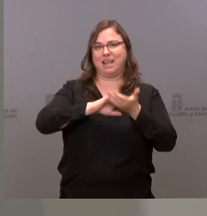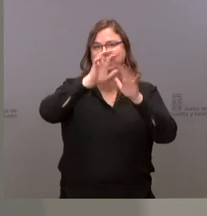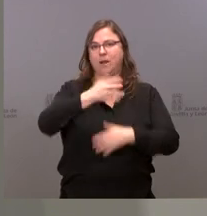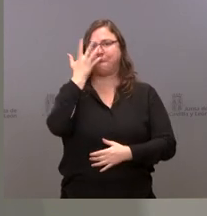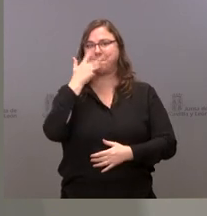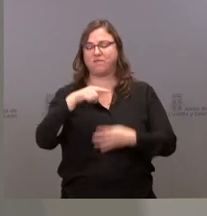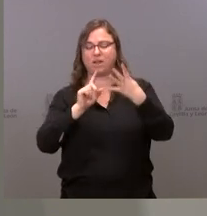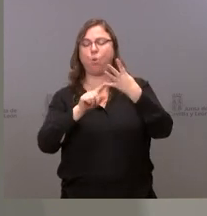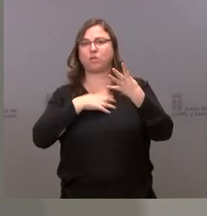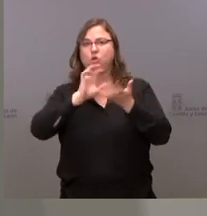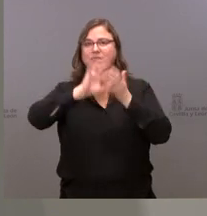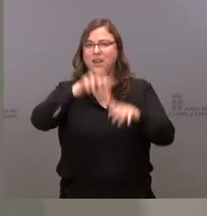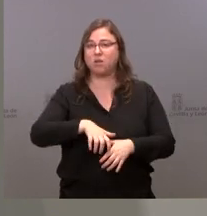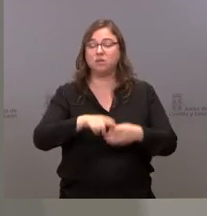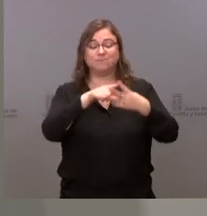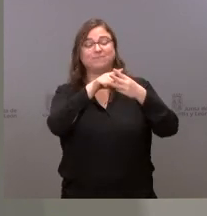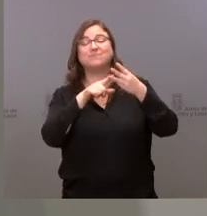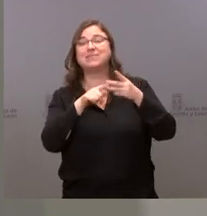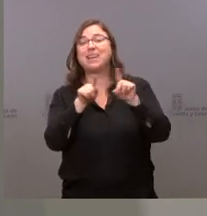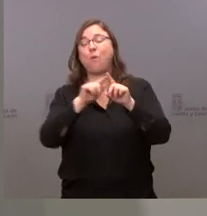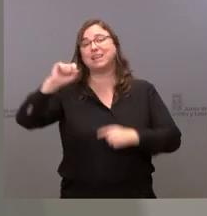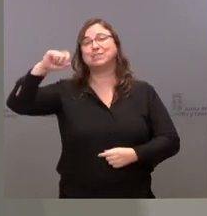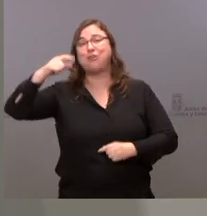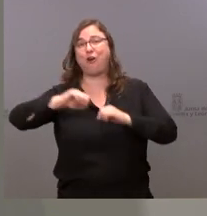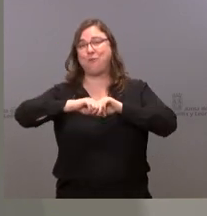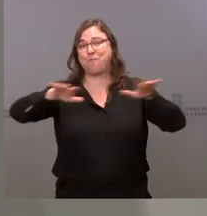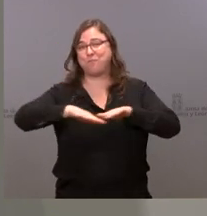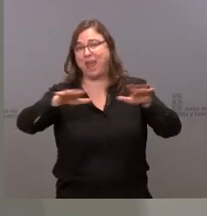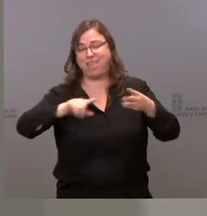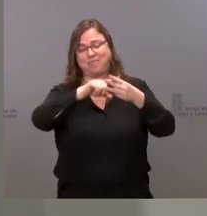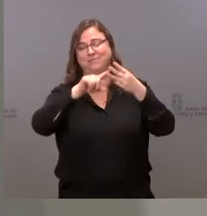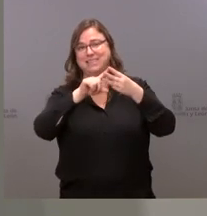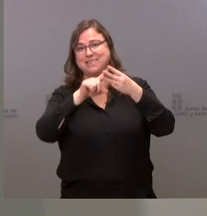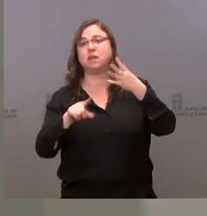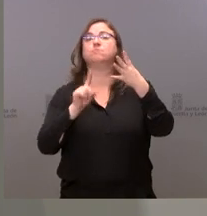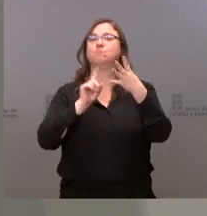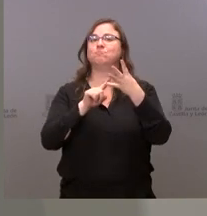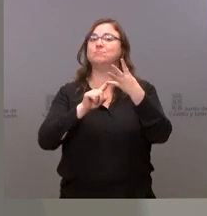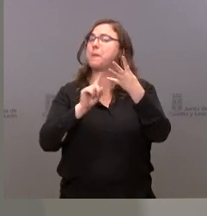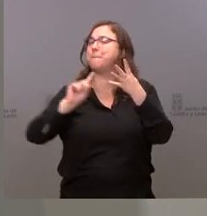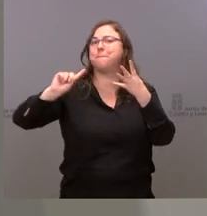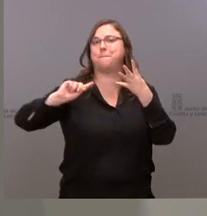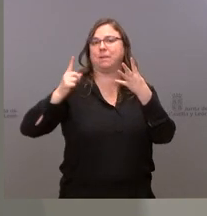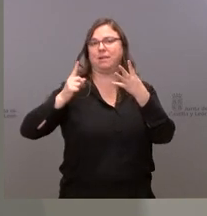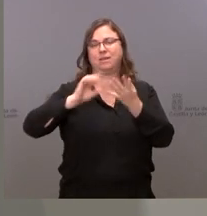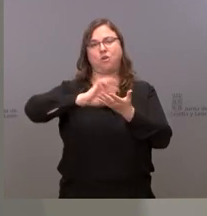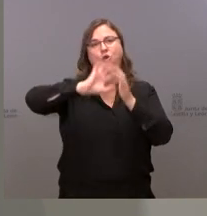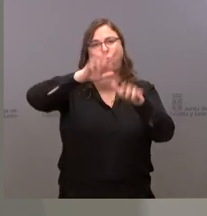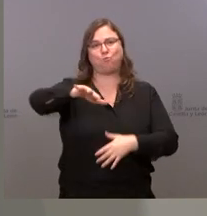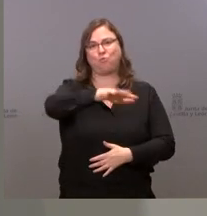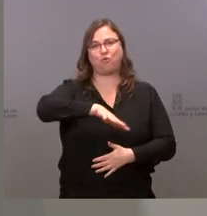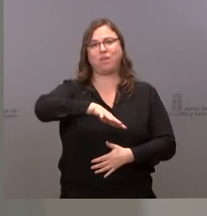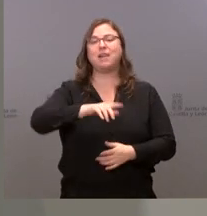comunidades autónomas, claramente comunidades de sol y playa, lo que nos permite consolidarnos como la primera comunidad en